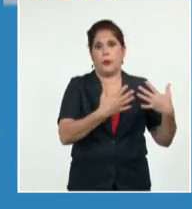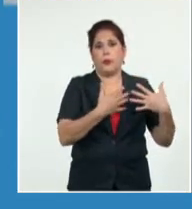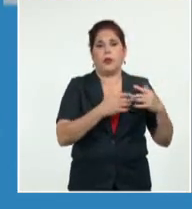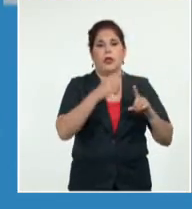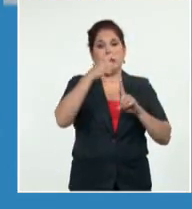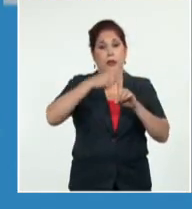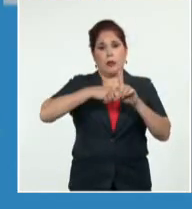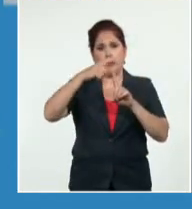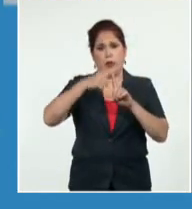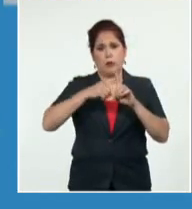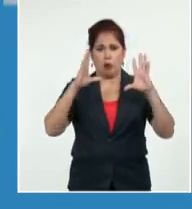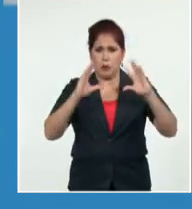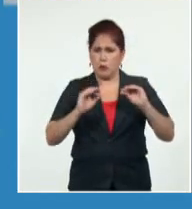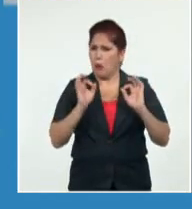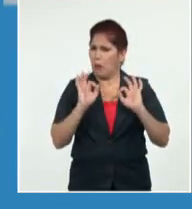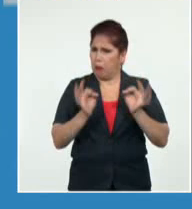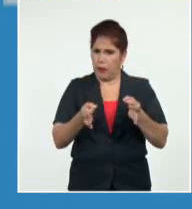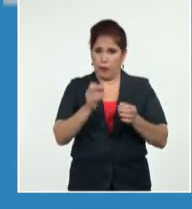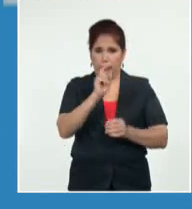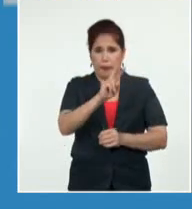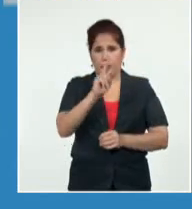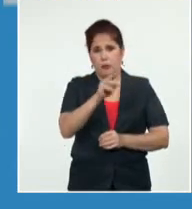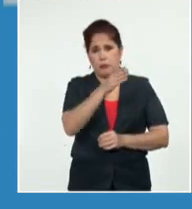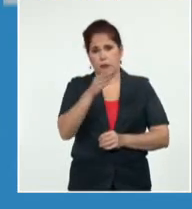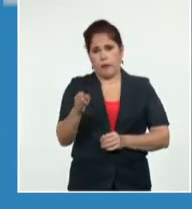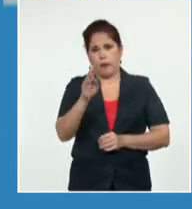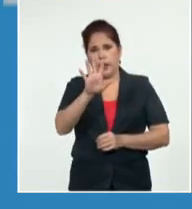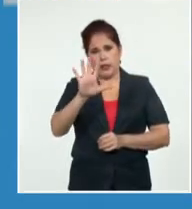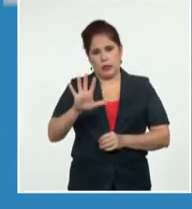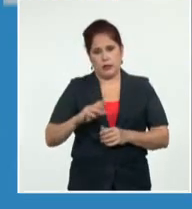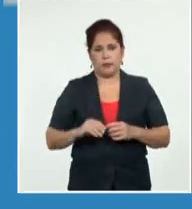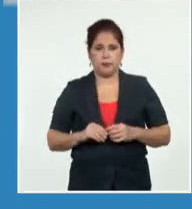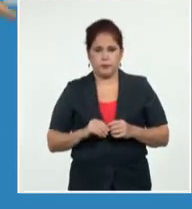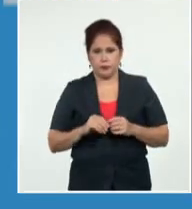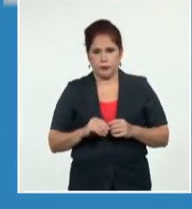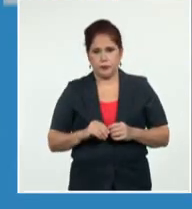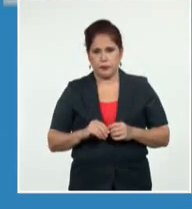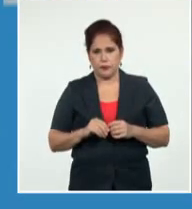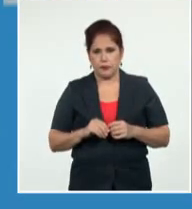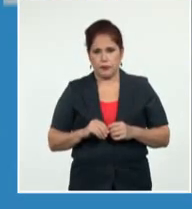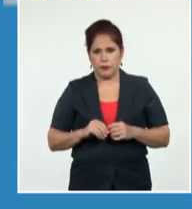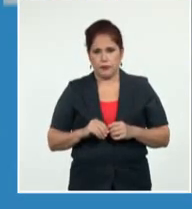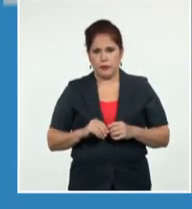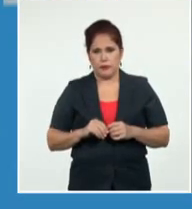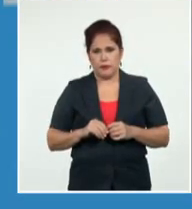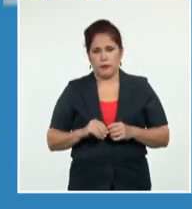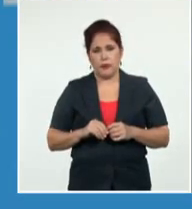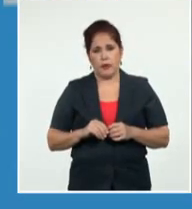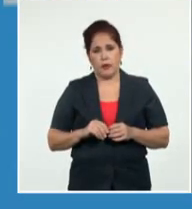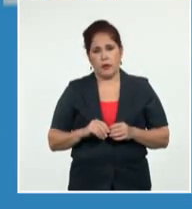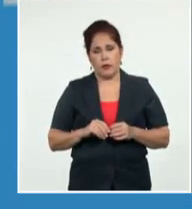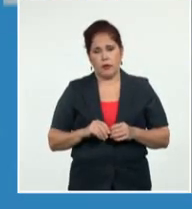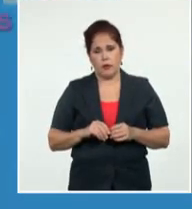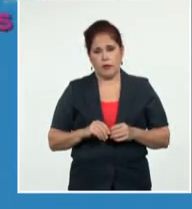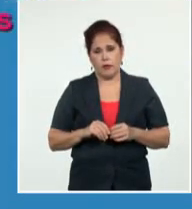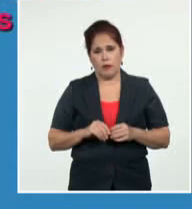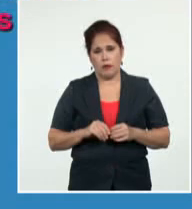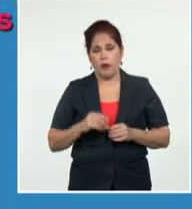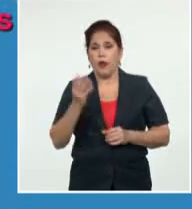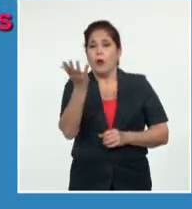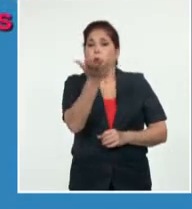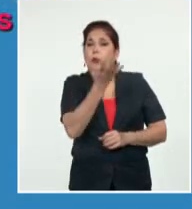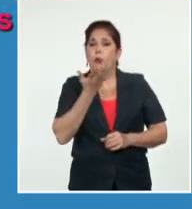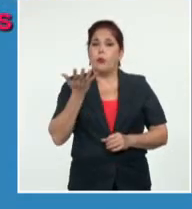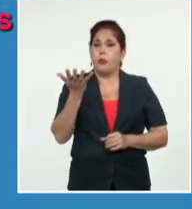temperatura entre 22 y 25 grados Celsius superiores en zonas costeras y de la parte oriental. Los vientos,